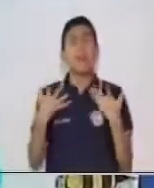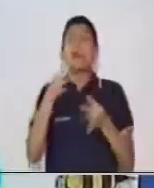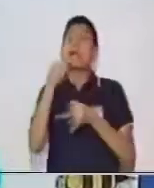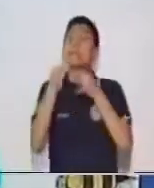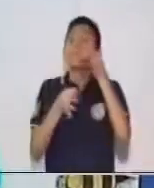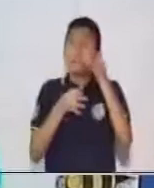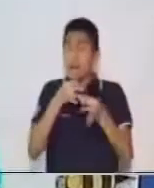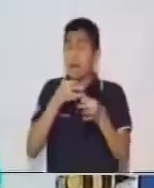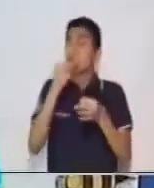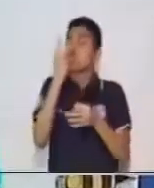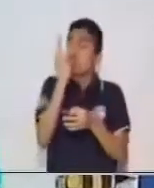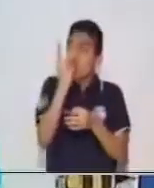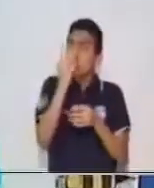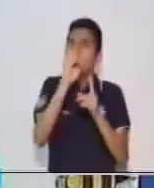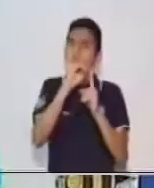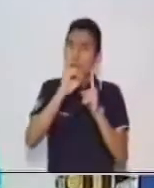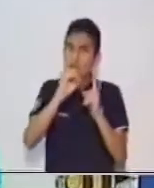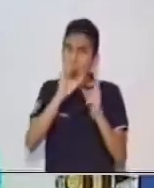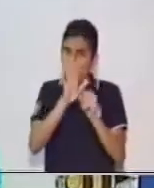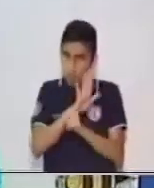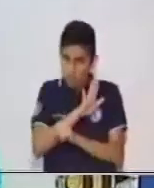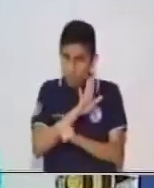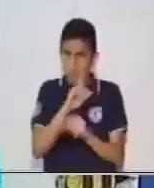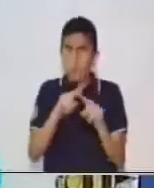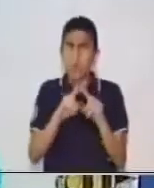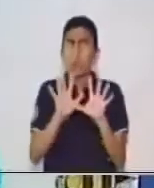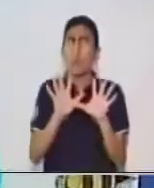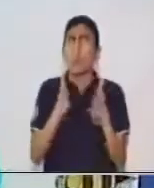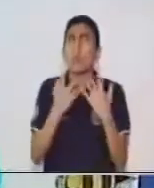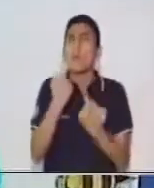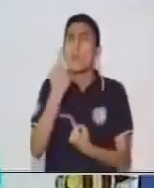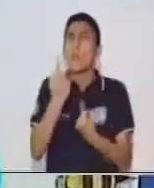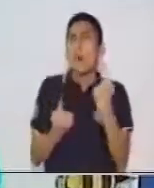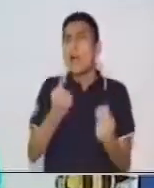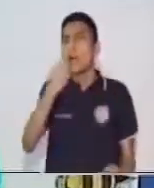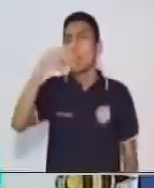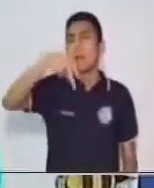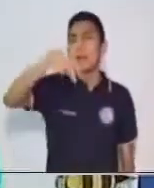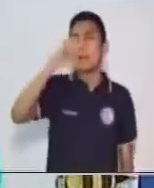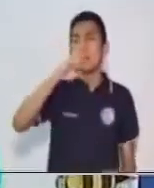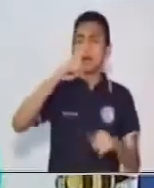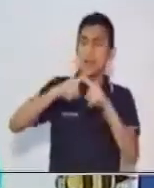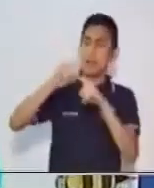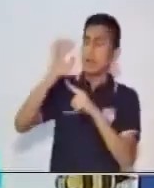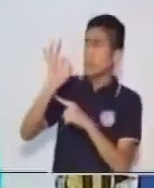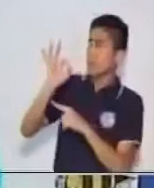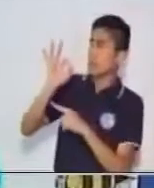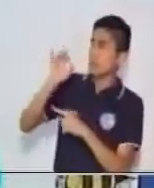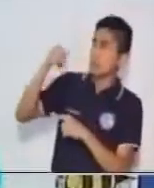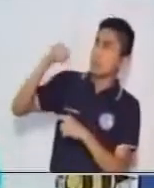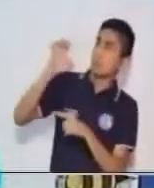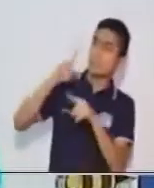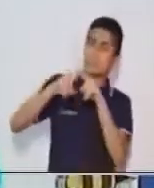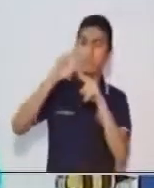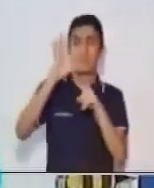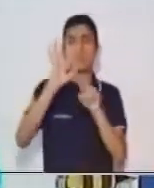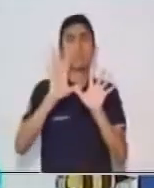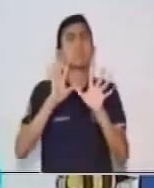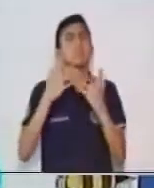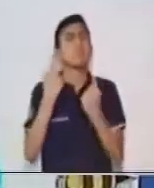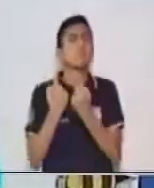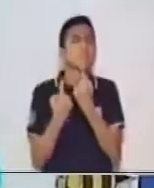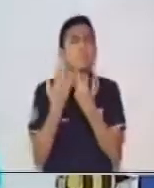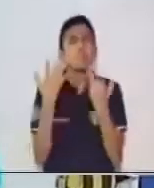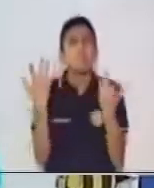dos proposiciones con un nexo que en este caso aquí está nuestro nexo que es E que también es nuestro